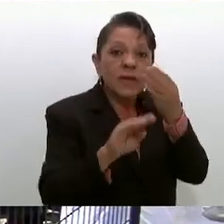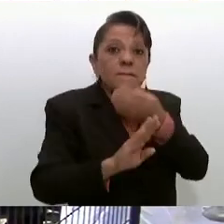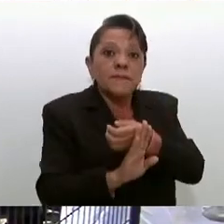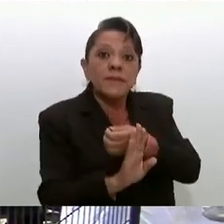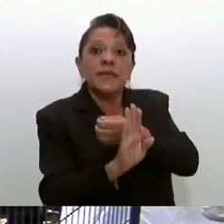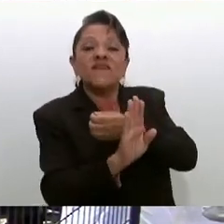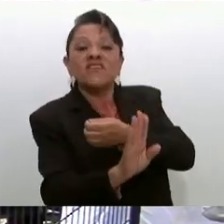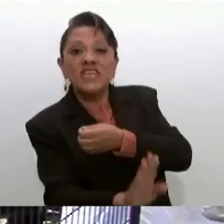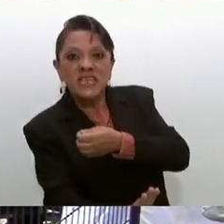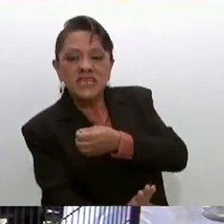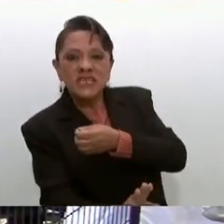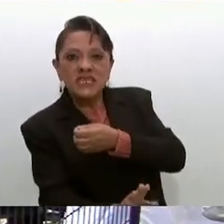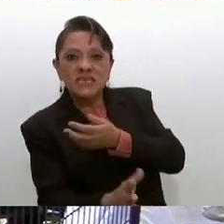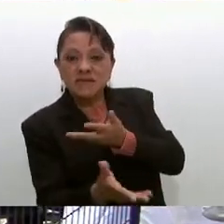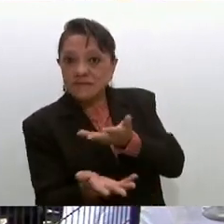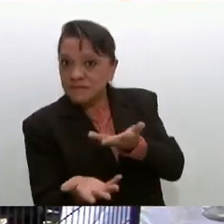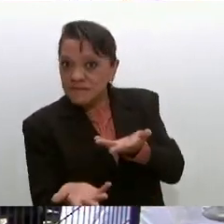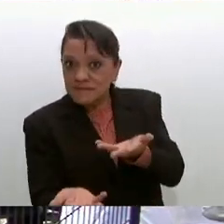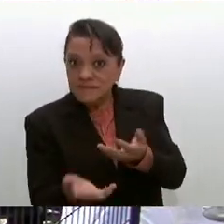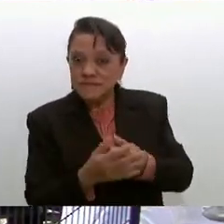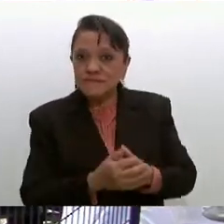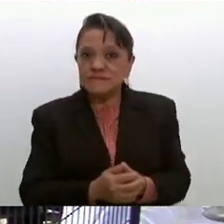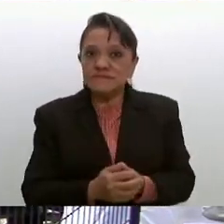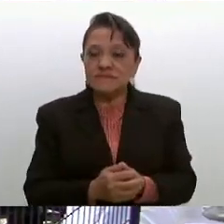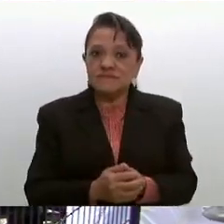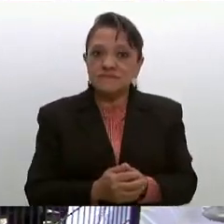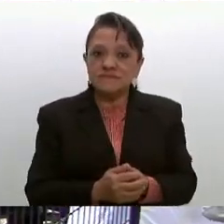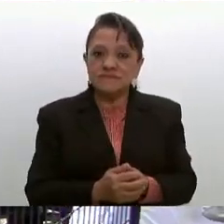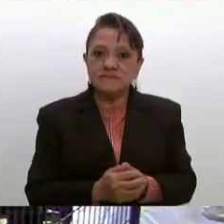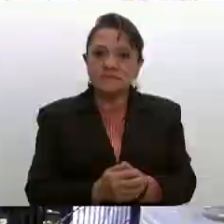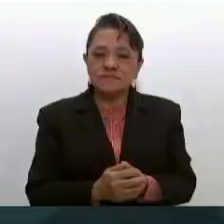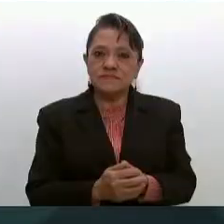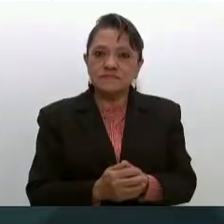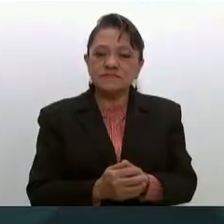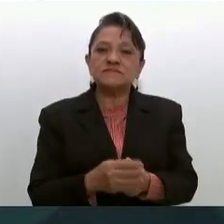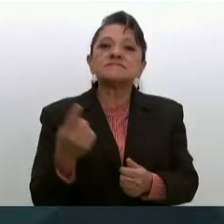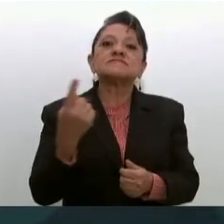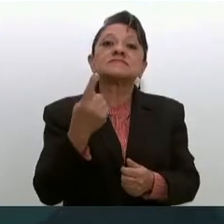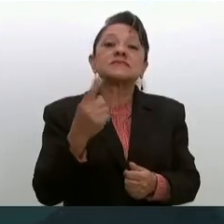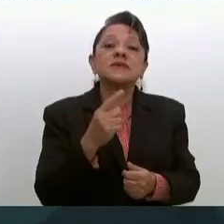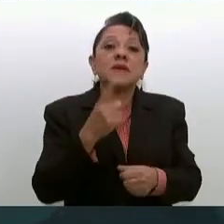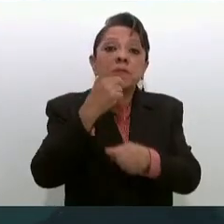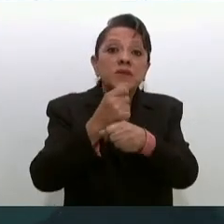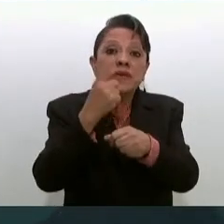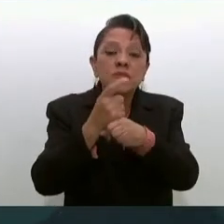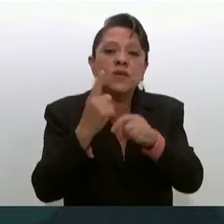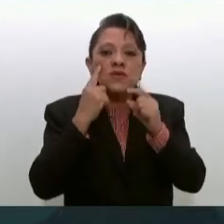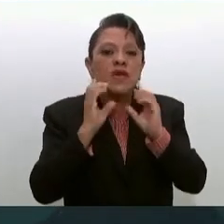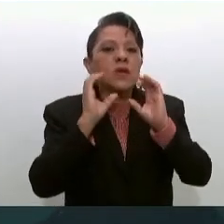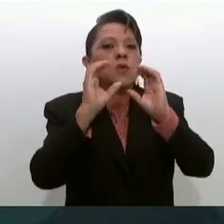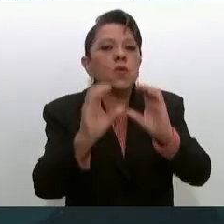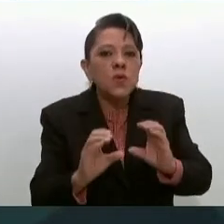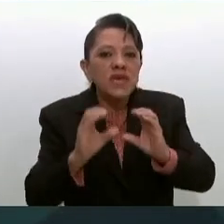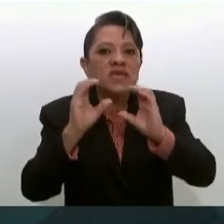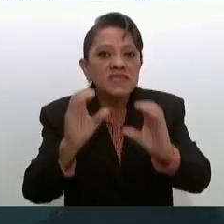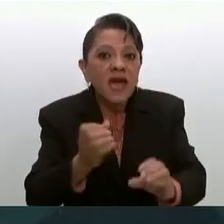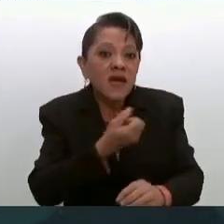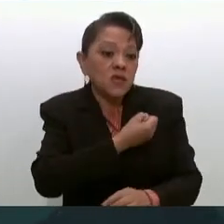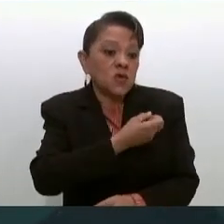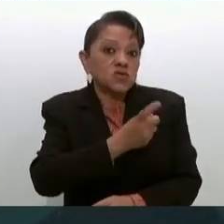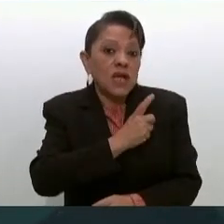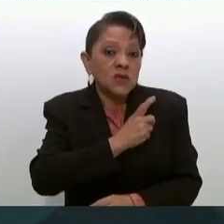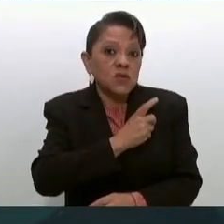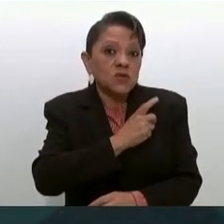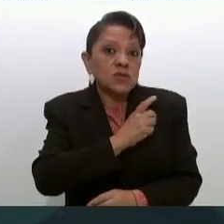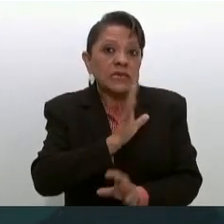reitero, un enfoque preventivo que anteponga el cuidado de la salud, desde que